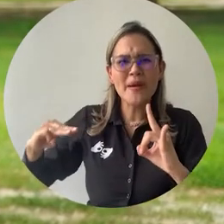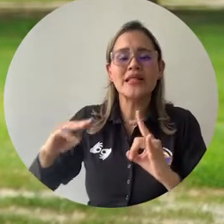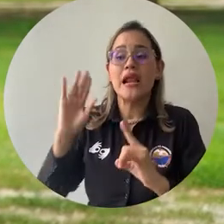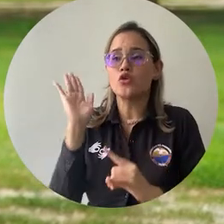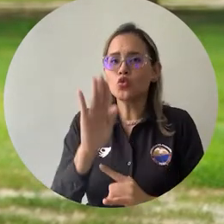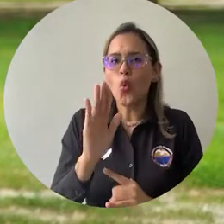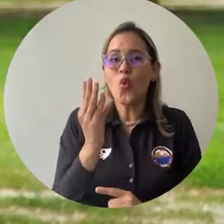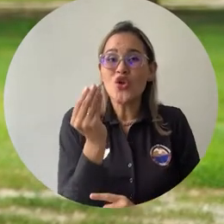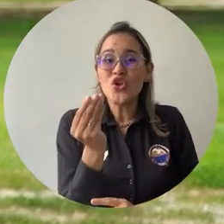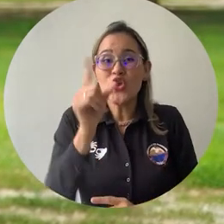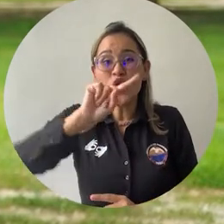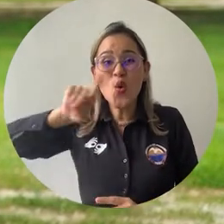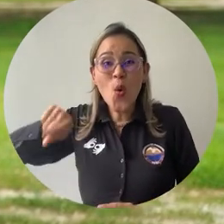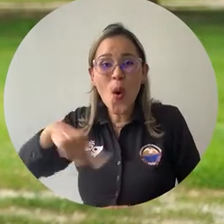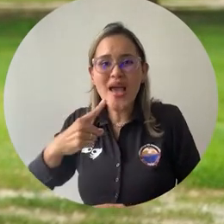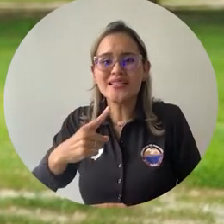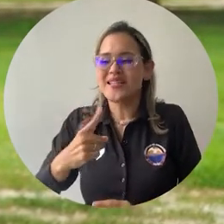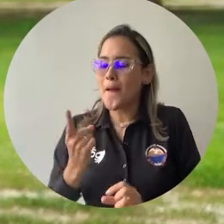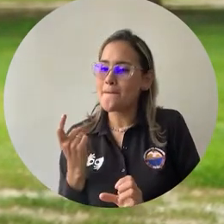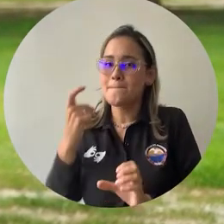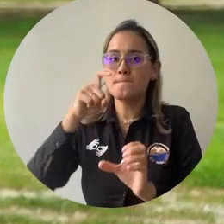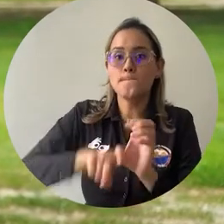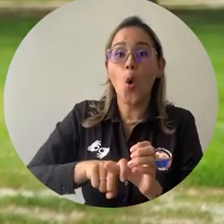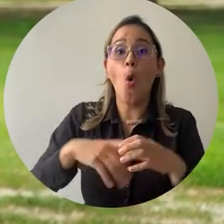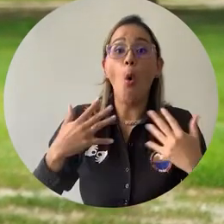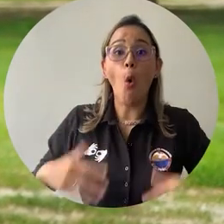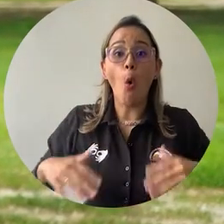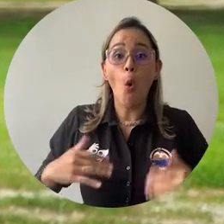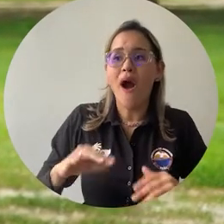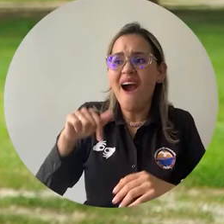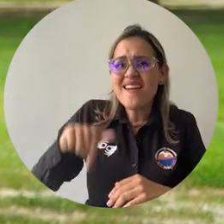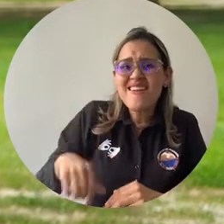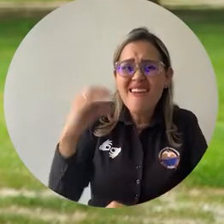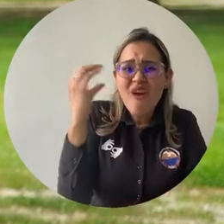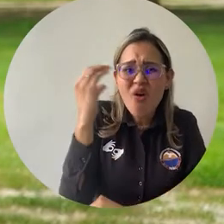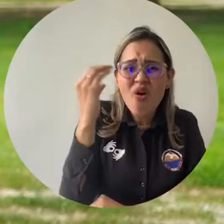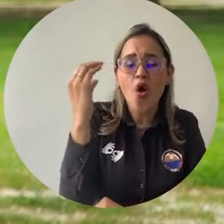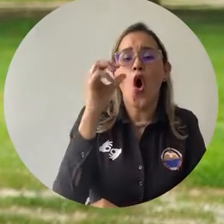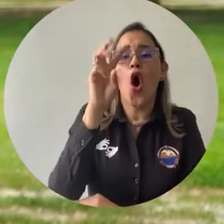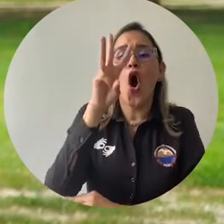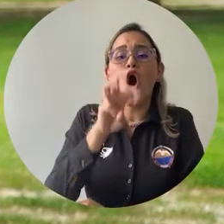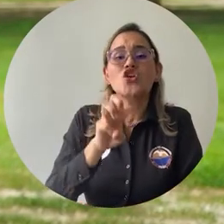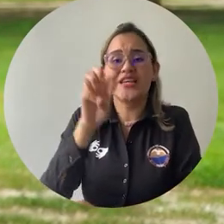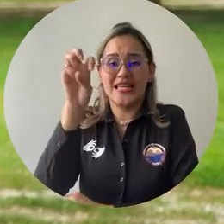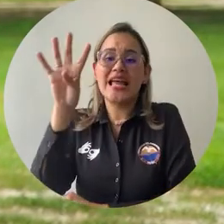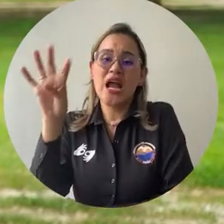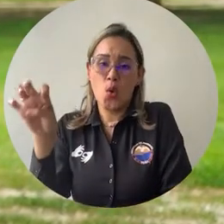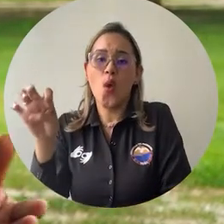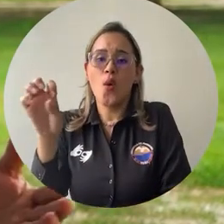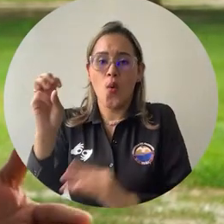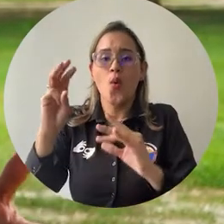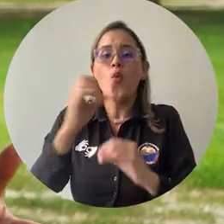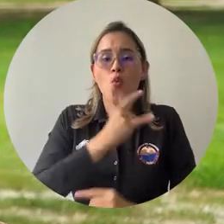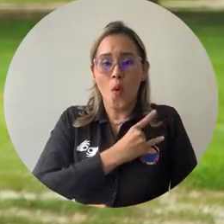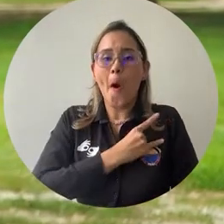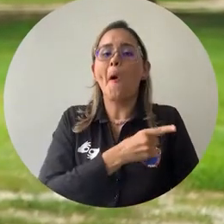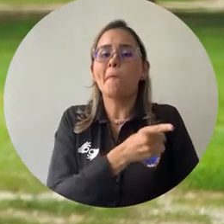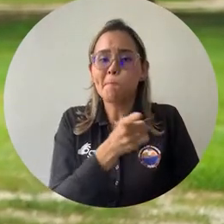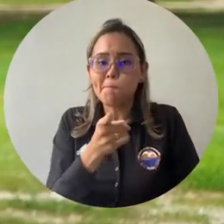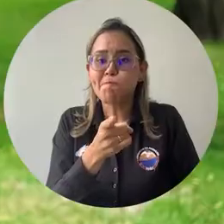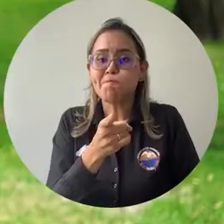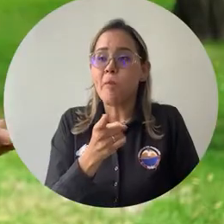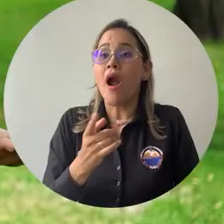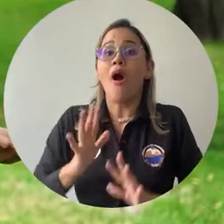mundial de universidades de Kiúes, donde se ubicó como la número 23 de 89 existentes en Colombia y la novena mejor